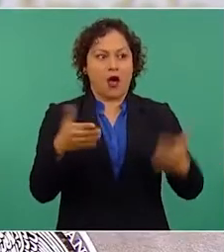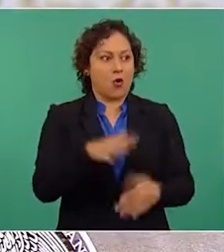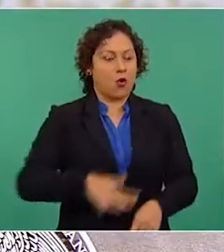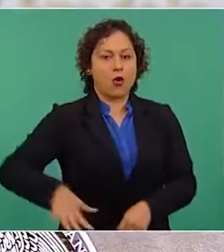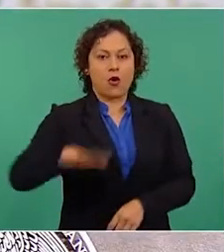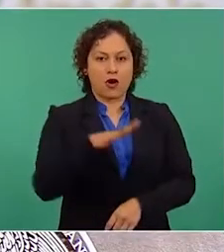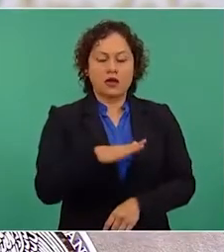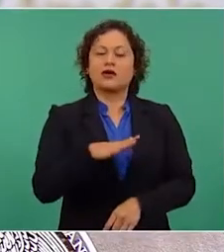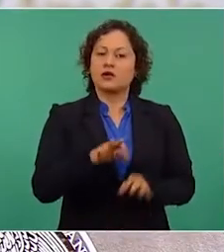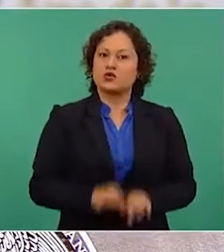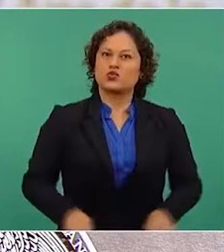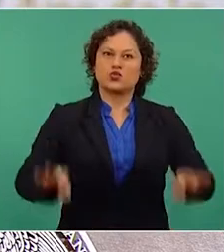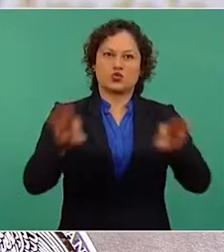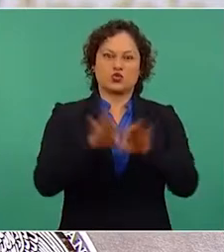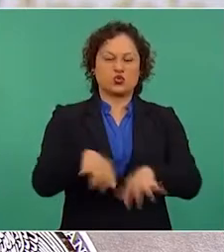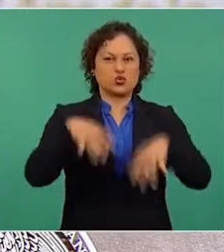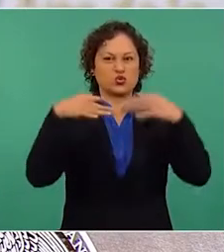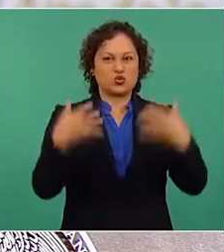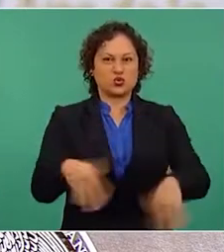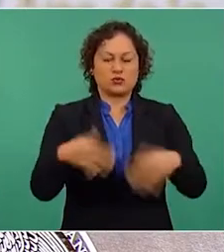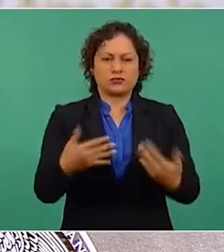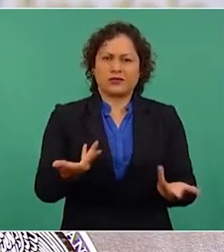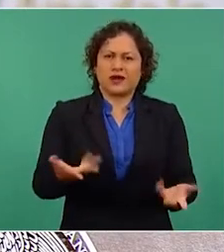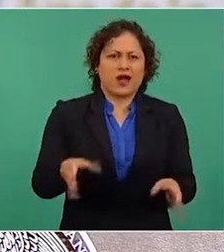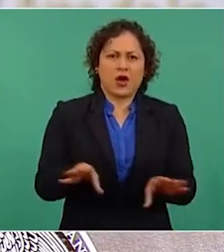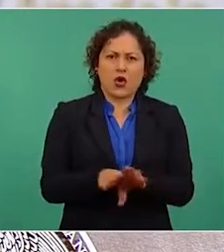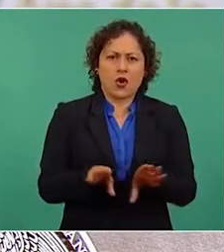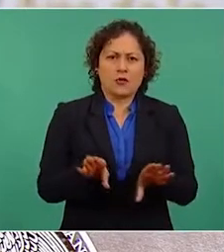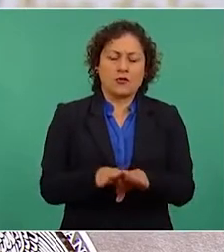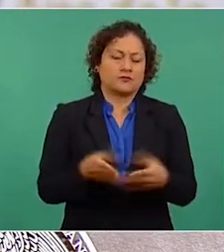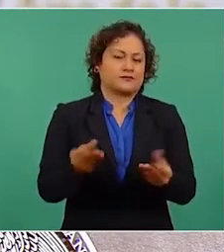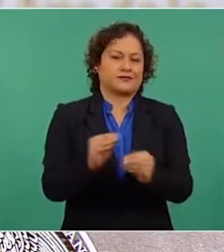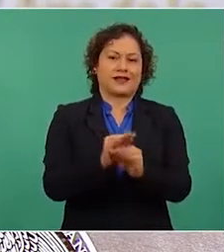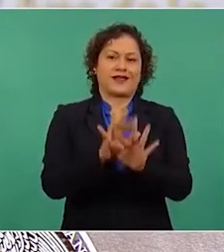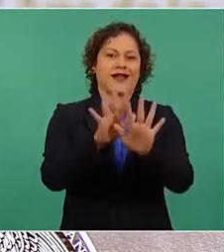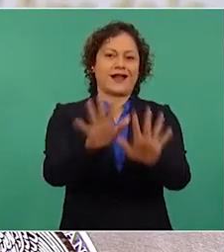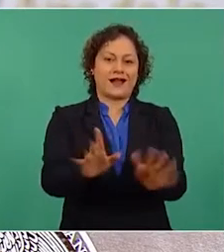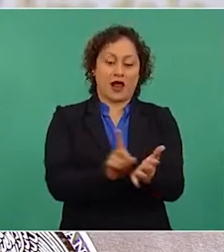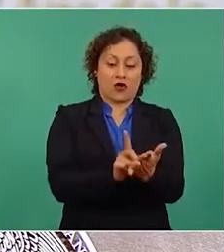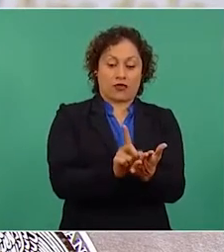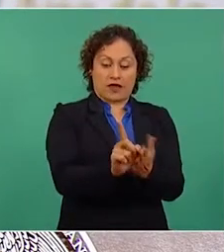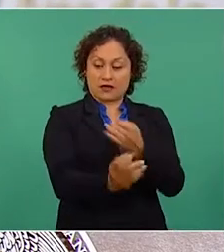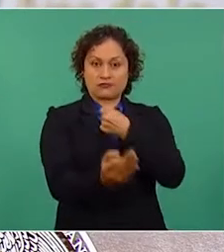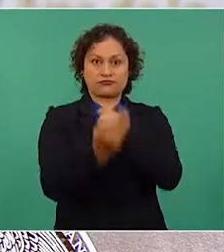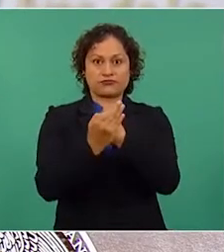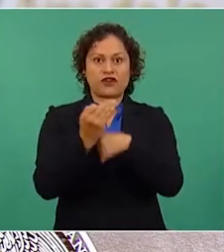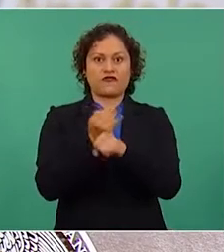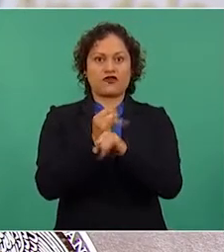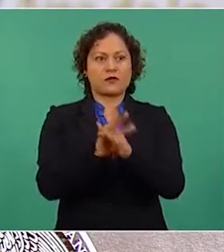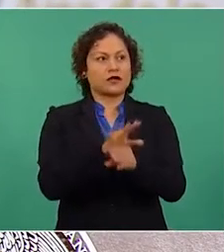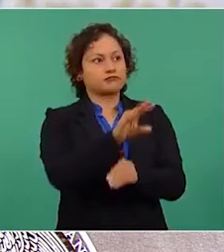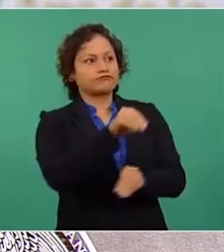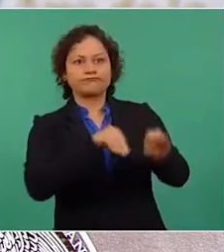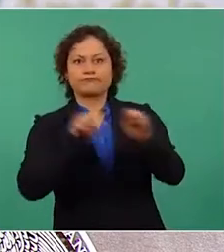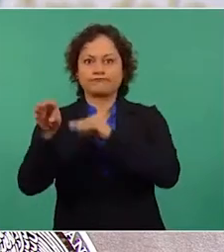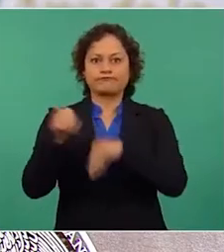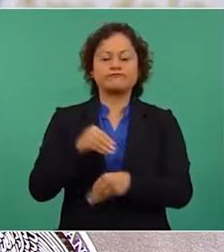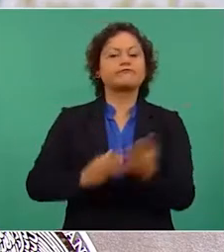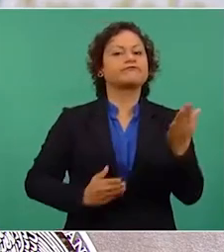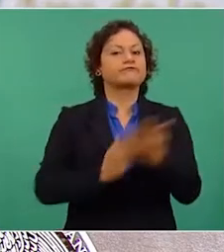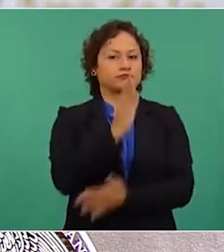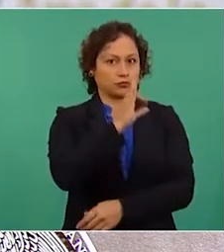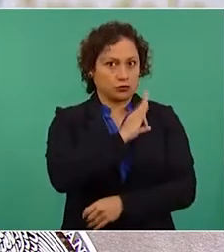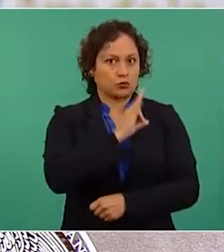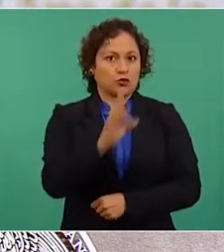Y esto tiene que ver mucho con el ejercicio del derecho a la información, pero también con la capacidad de los ciudadanos para